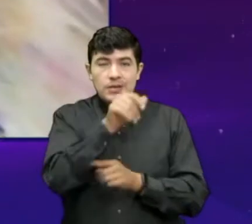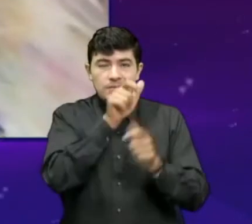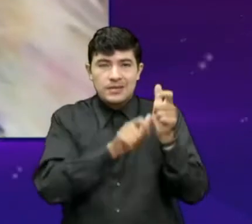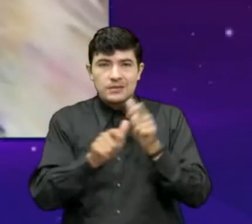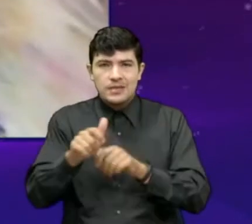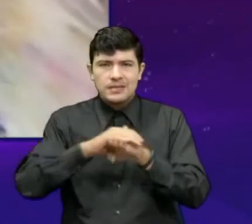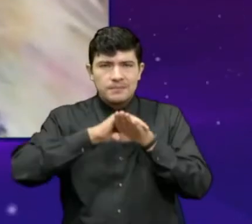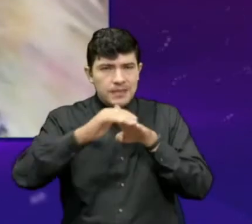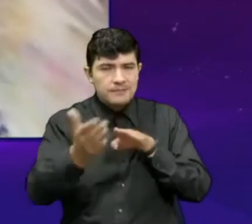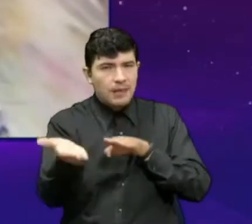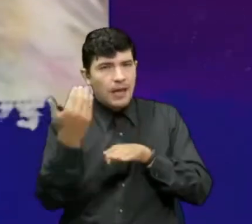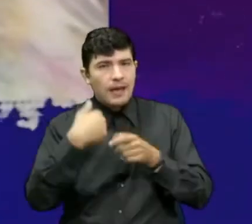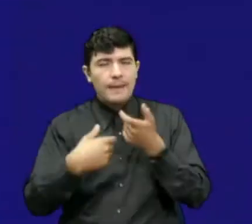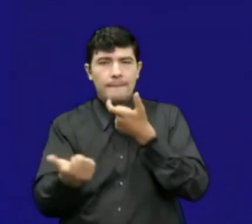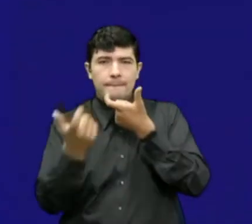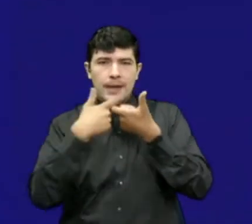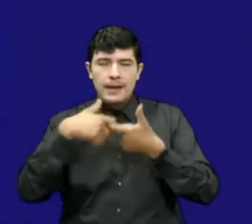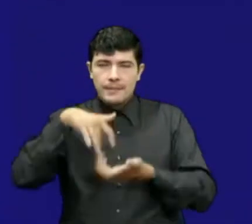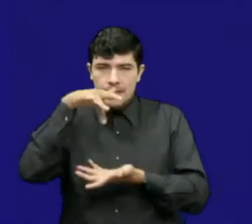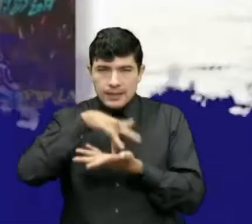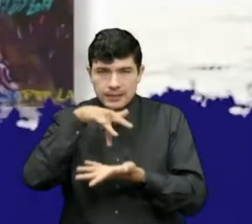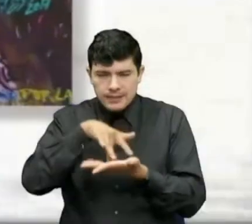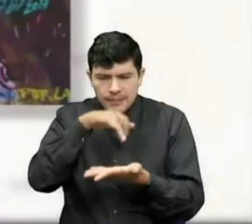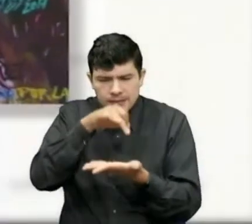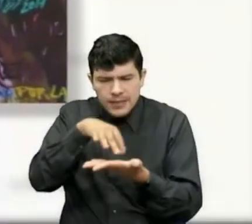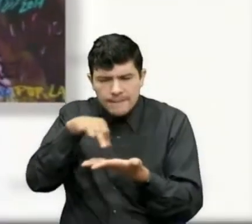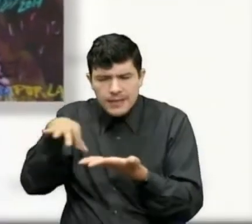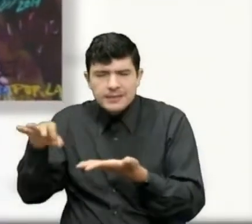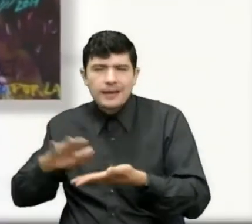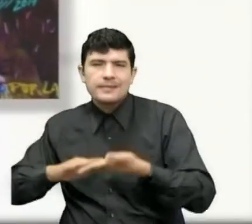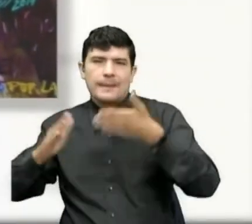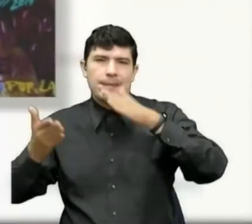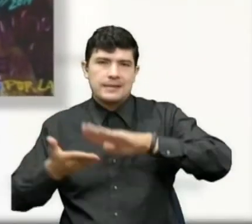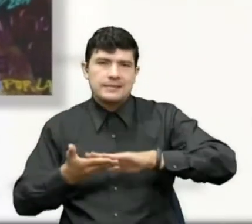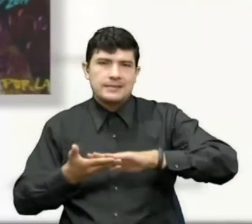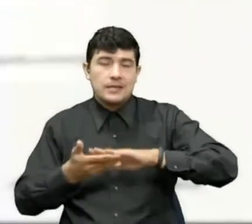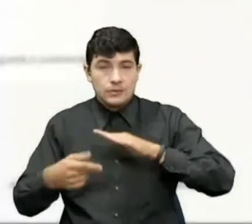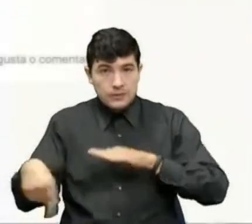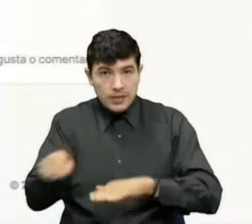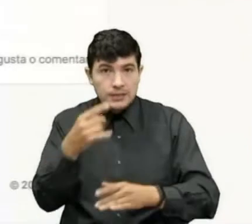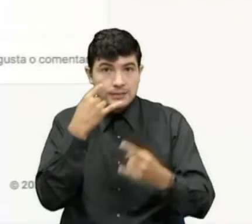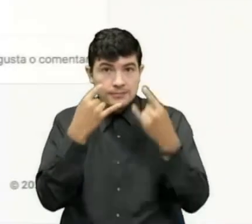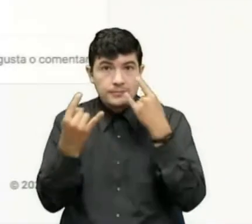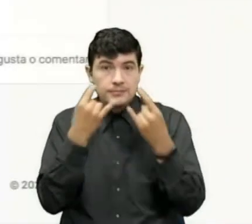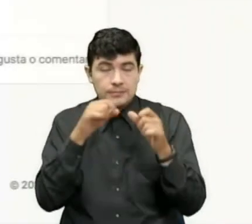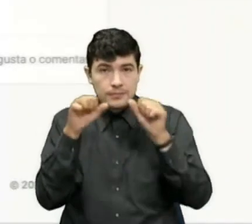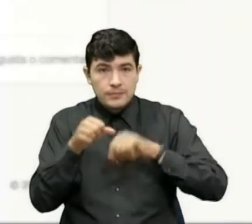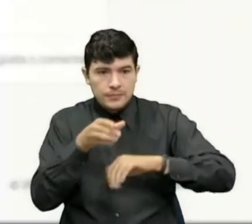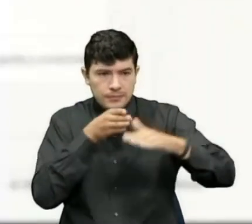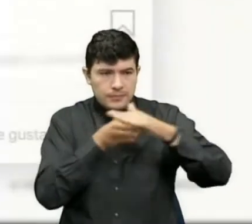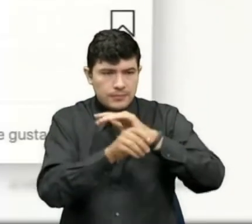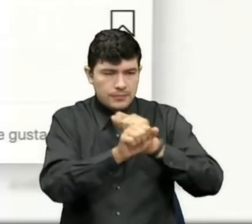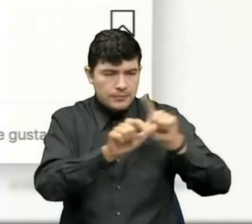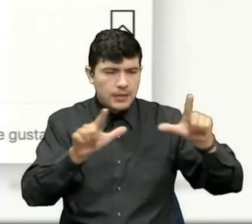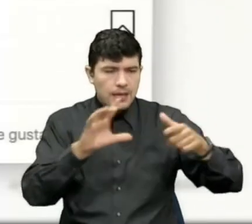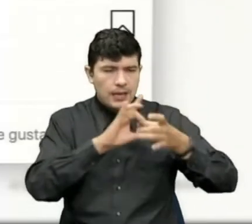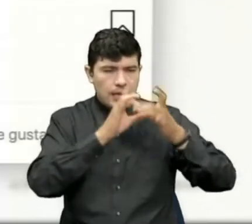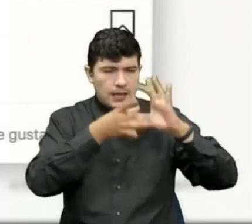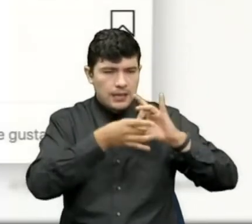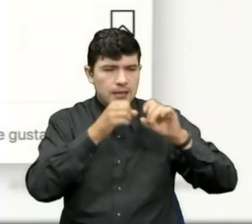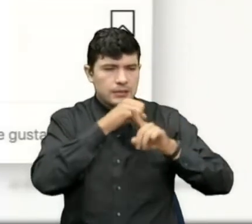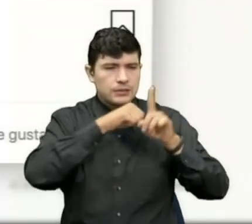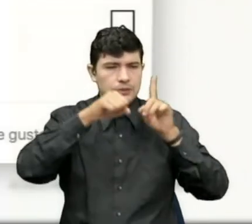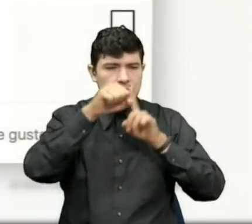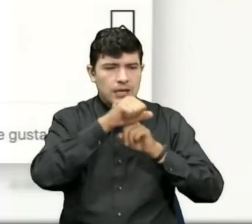parte de esta gran semilla. Si usted está interesado en participar, puede ingresar a las redes sociales del Encuentro Internacional de